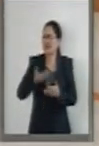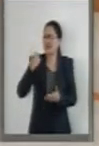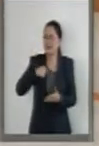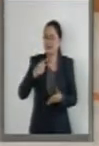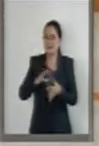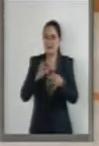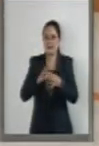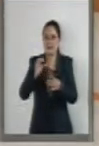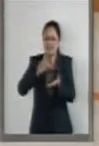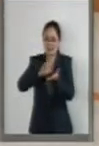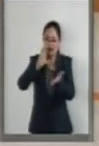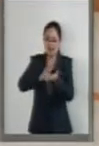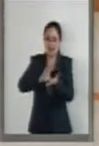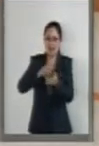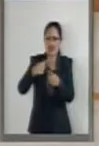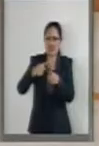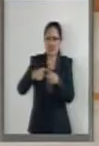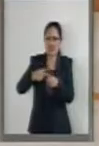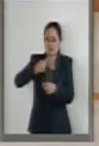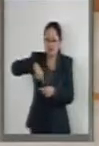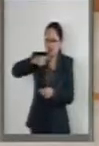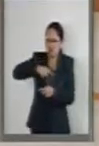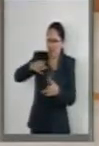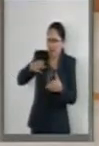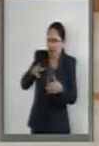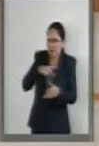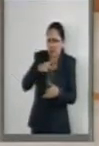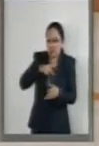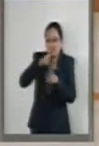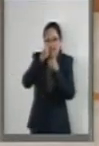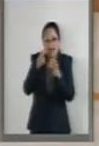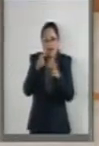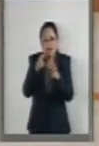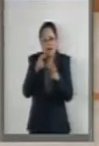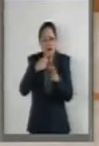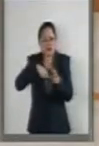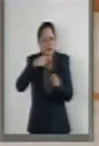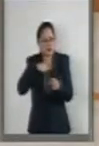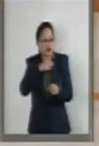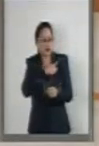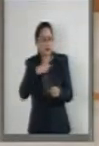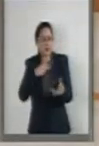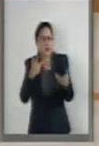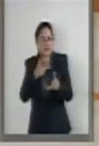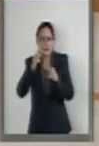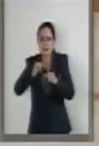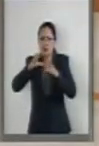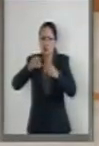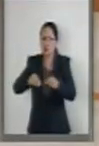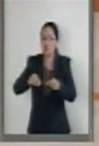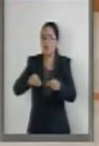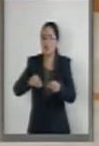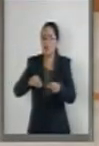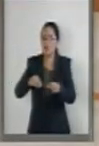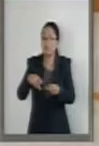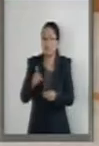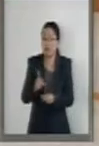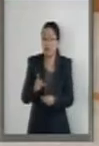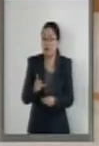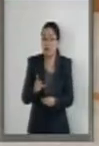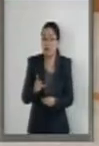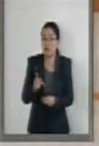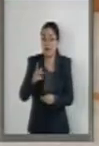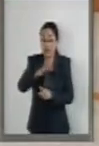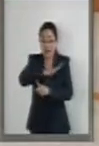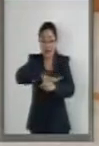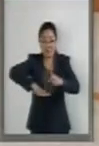discapacidad en este país el principio que realmente garantice que sus derechos sean efectivos.